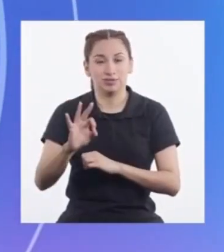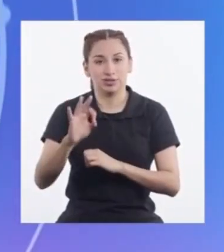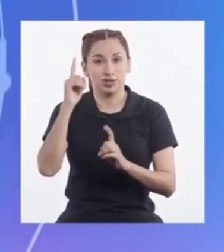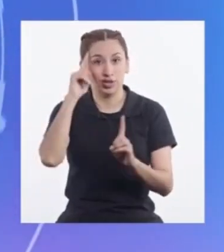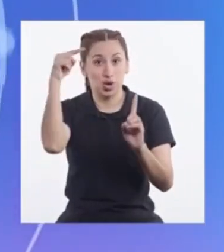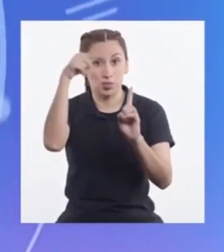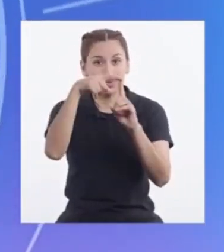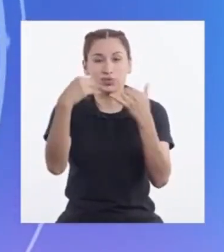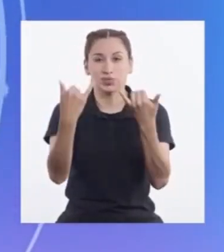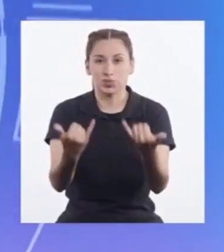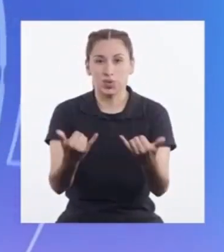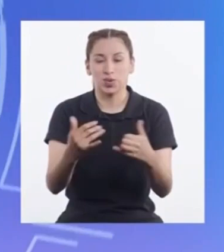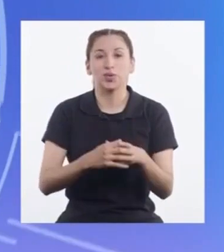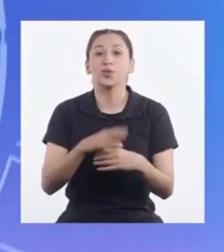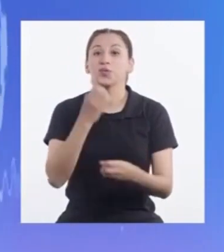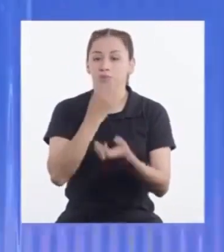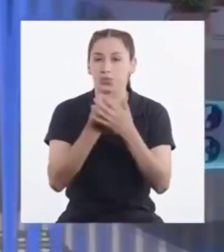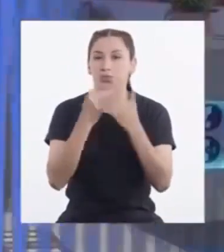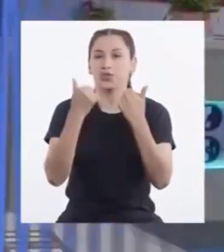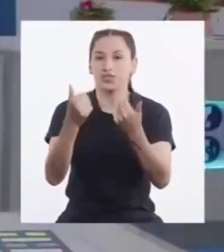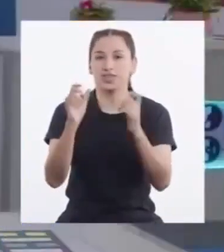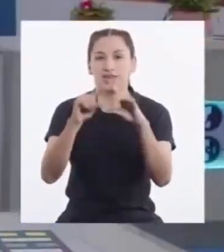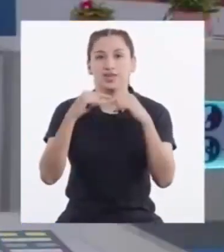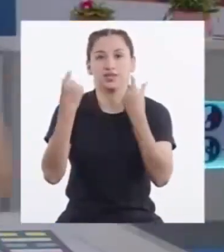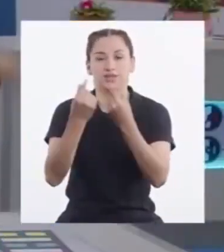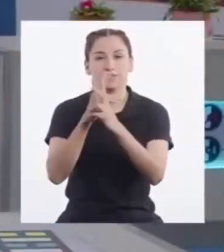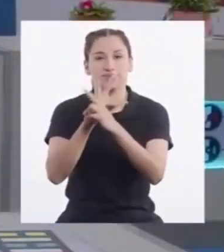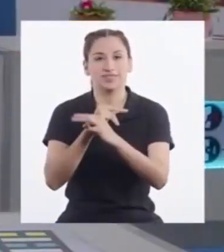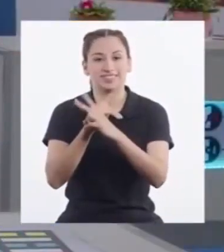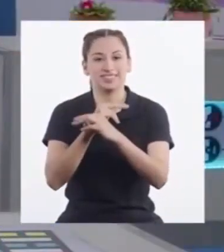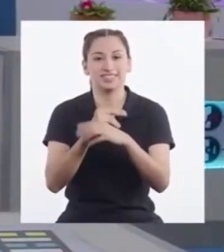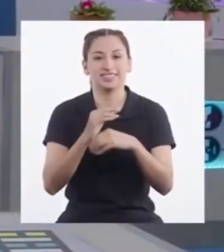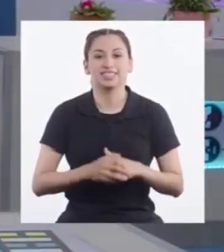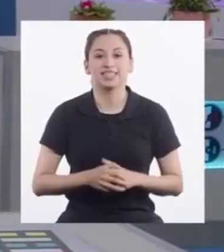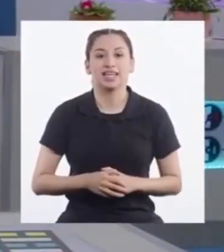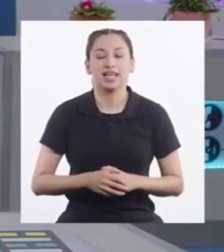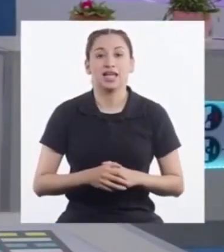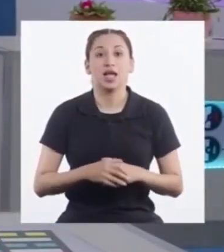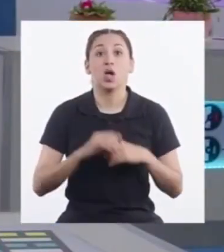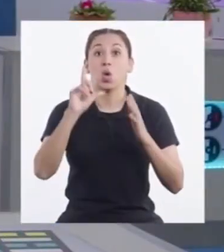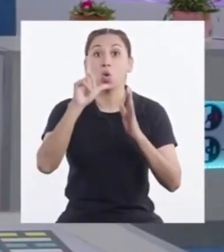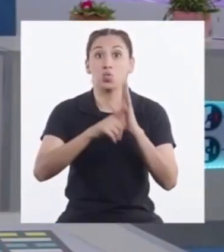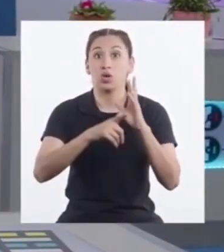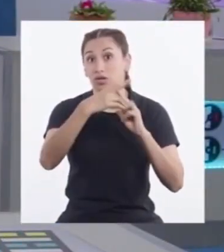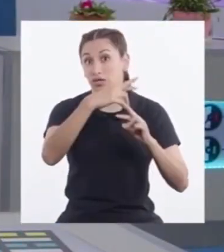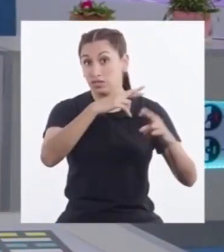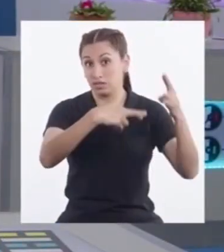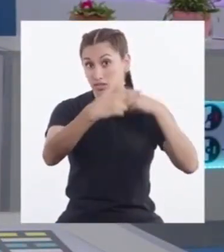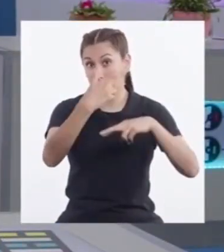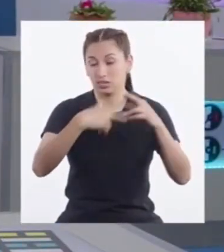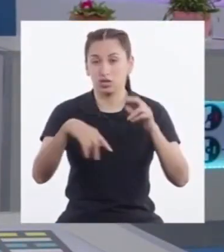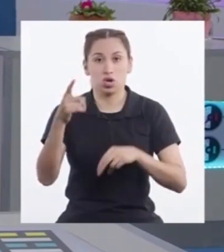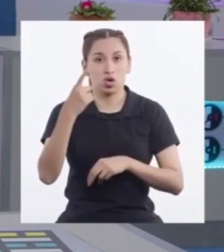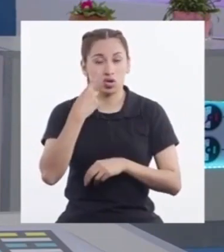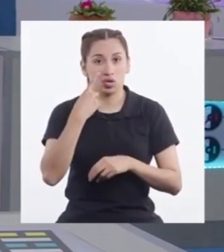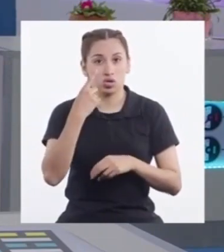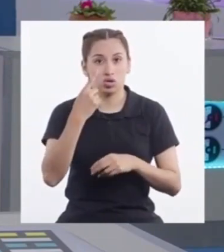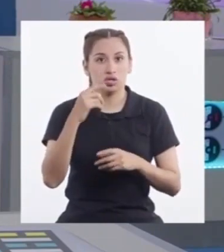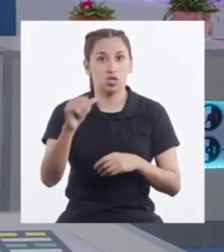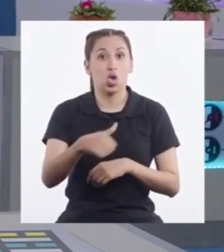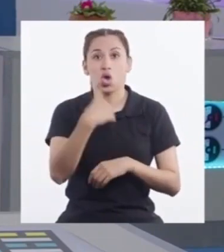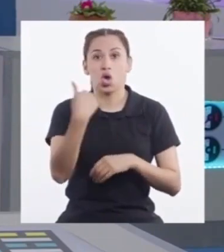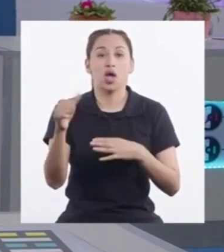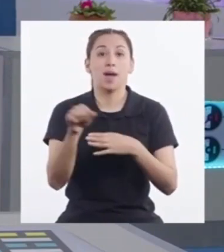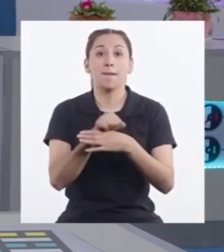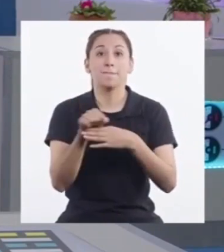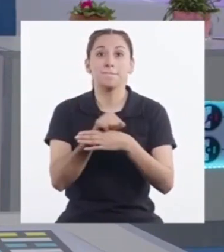total Del propósito De hoy Muy bien Equipo Vizcacha Al regresar Conoceremos Sobre